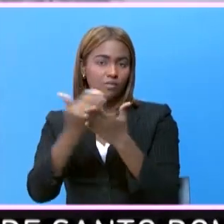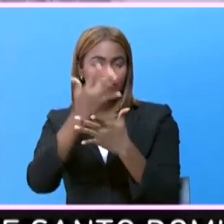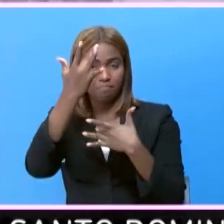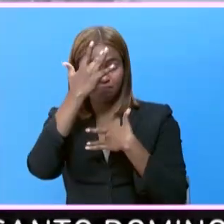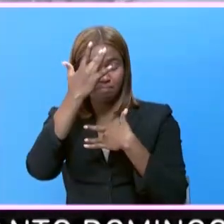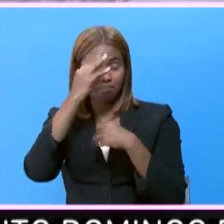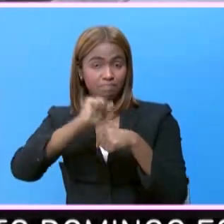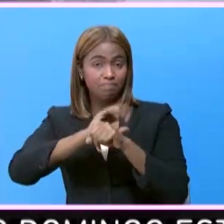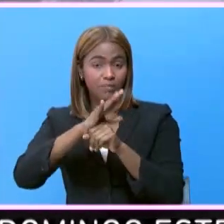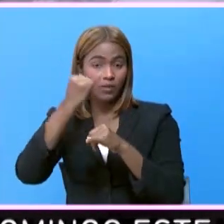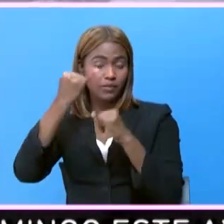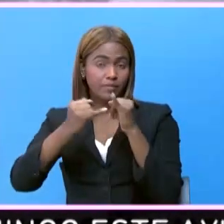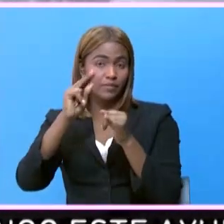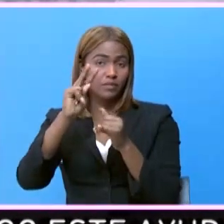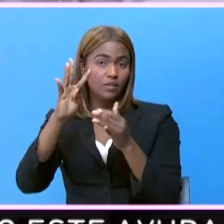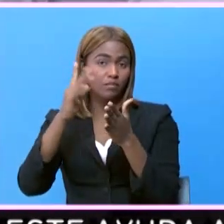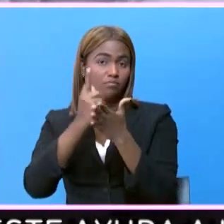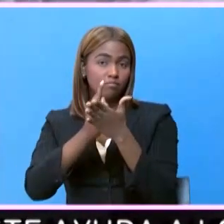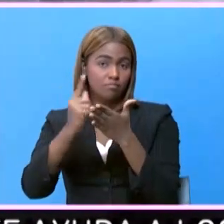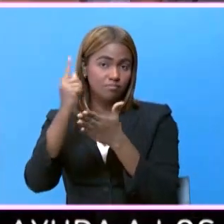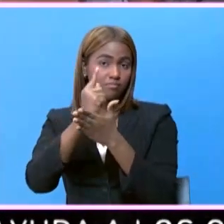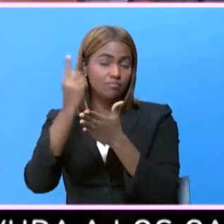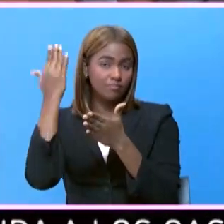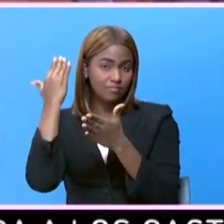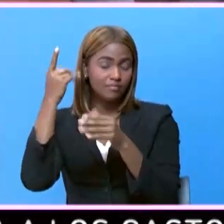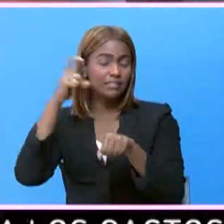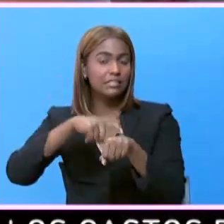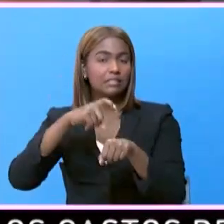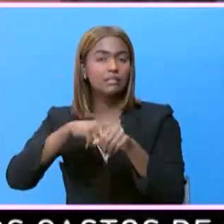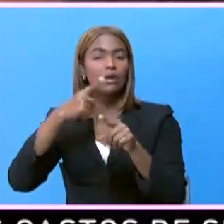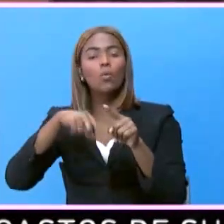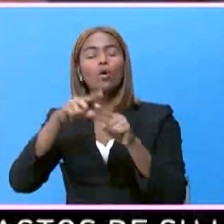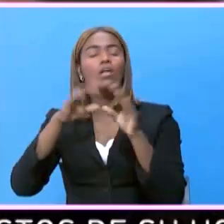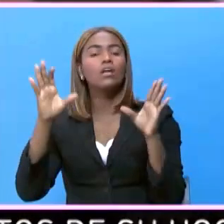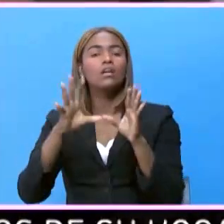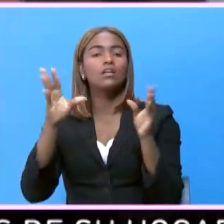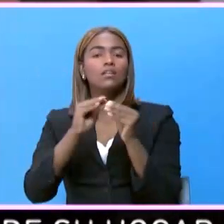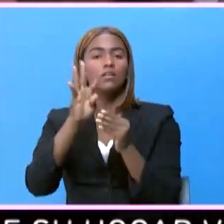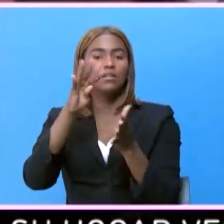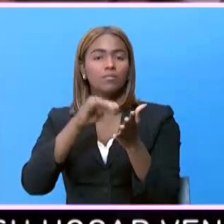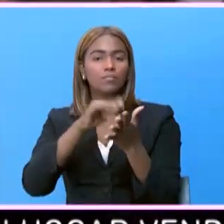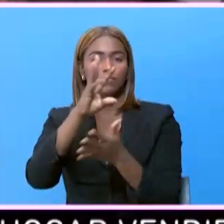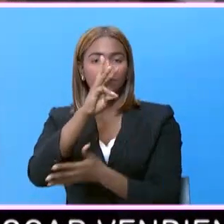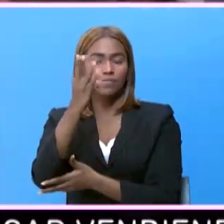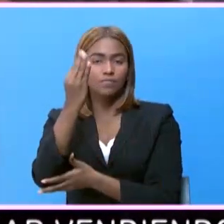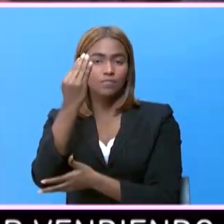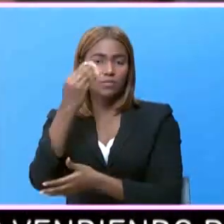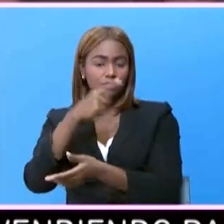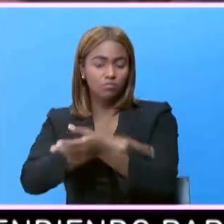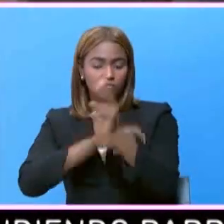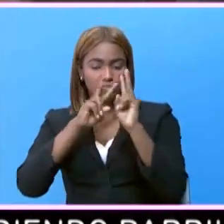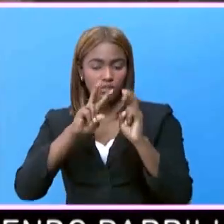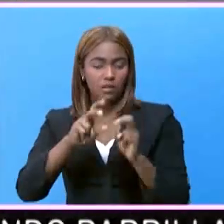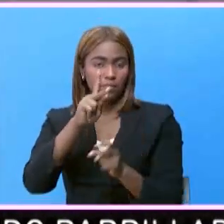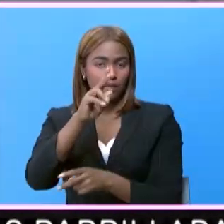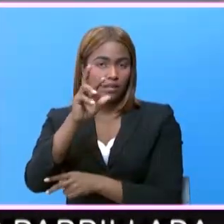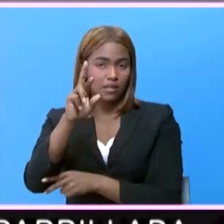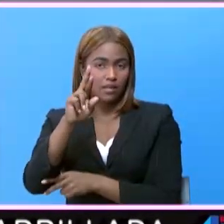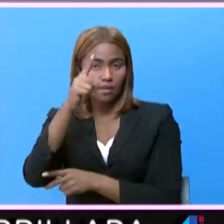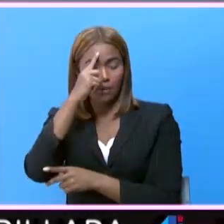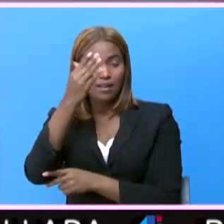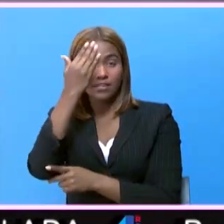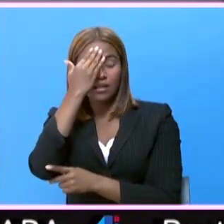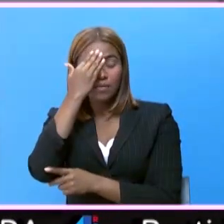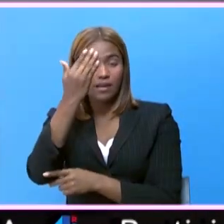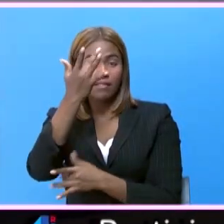contagios en las últimas 24 horas, periodo en el que se realizaron 4.614 pruebas PCR para